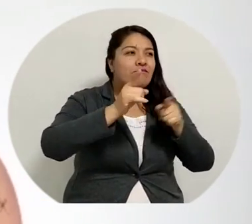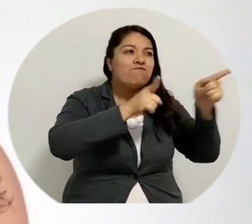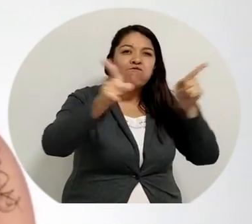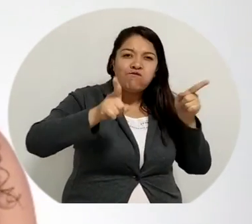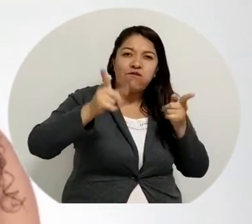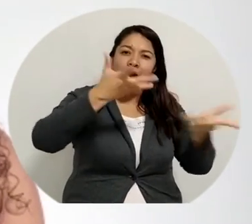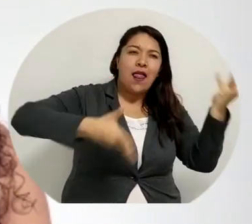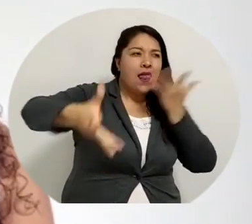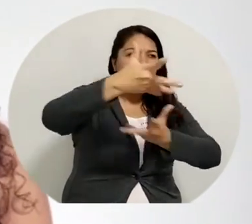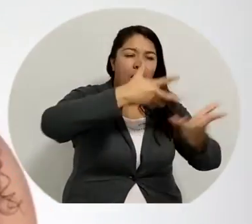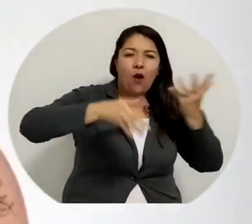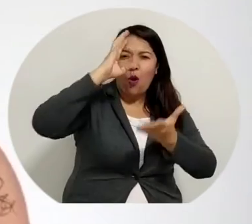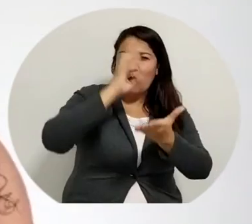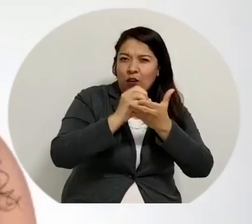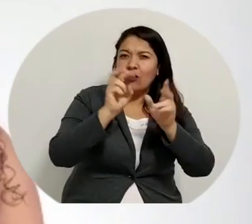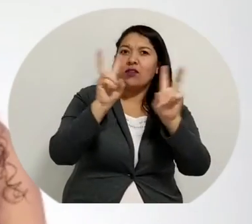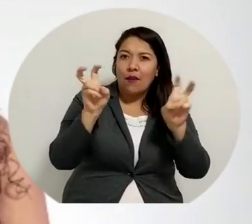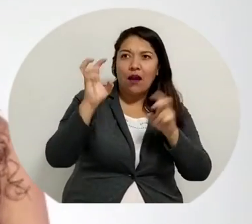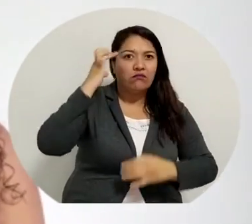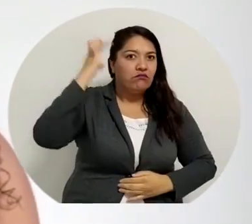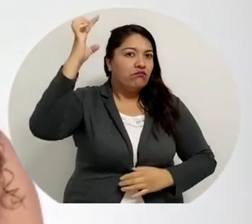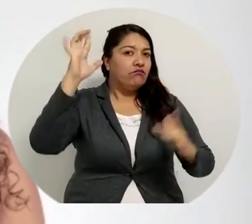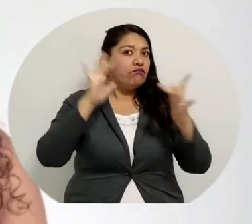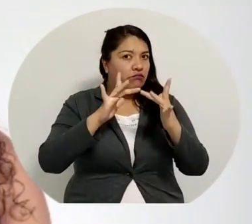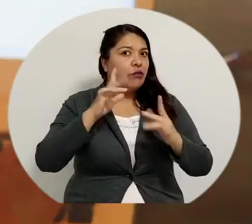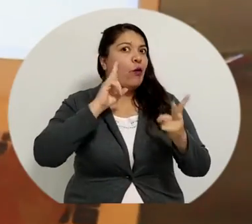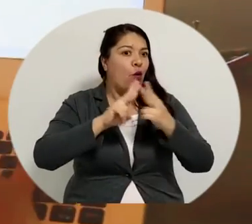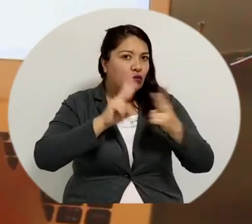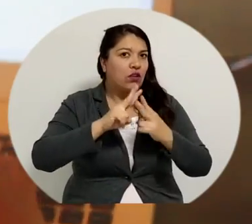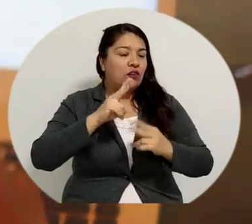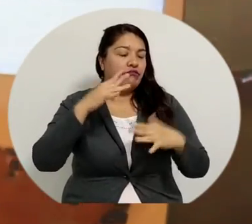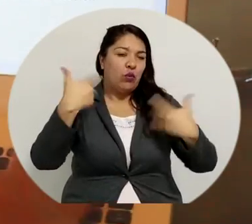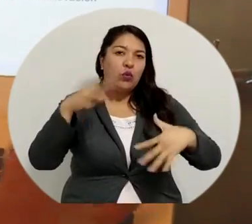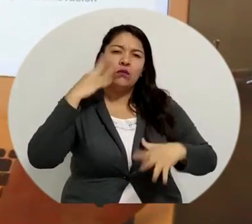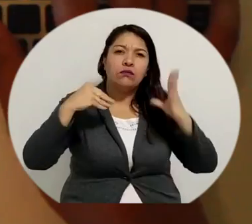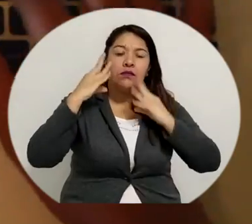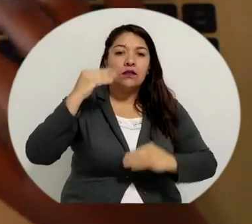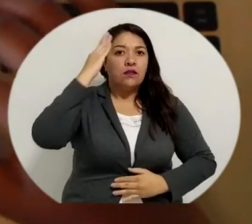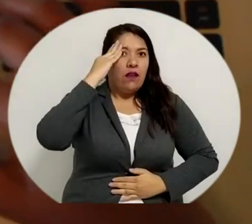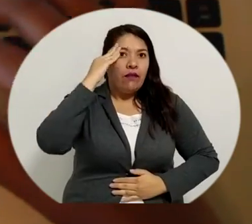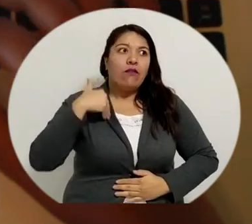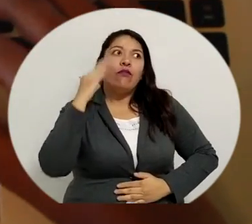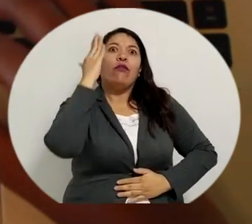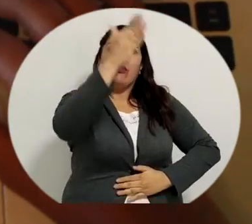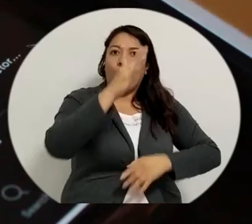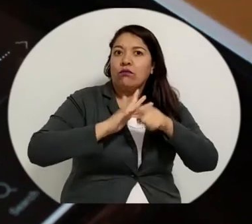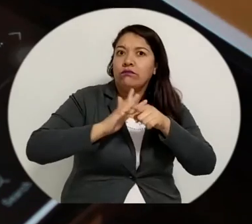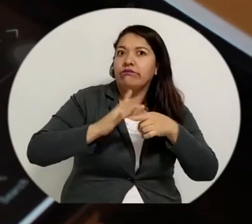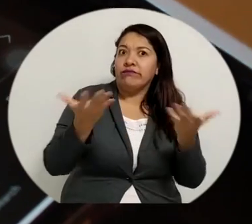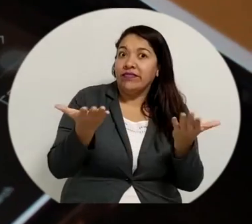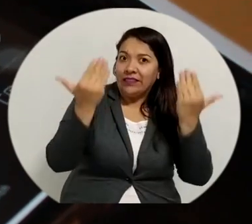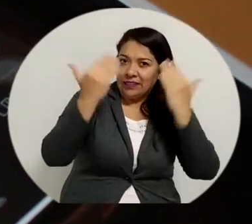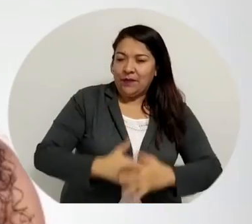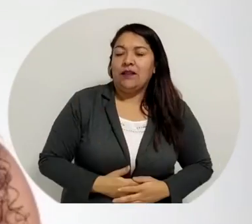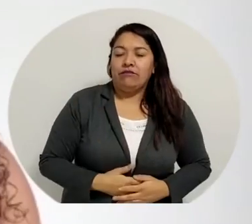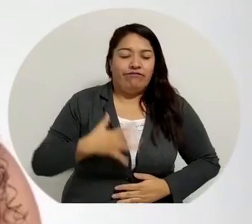personas que se encuentran en el campo o en el medio de trabajo en el cual nos vamos a desempeñar en el futuro realmente es una